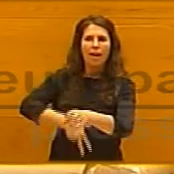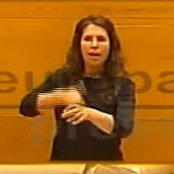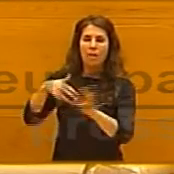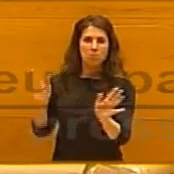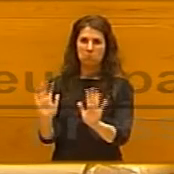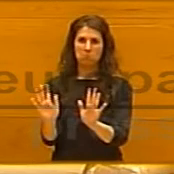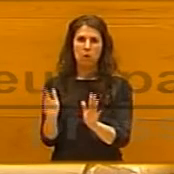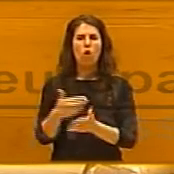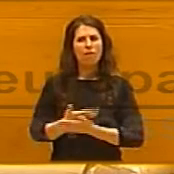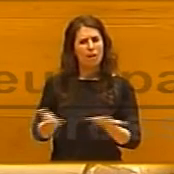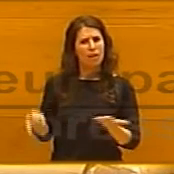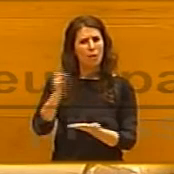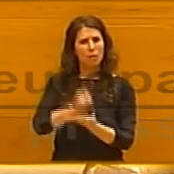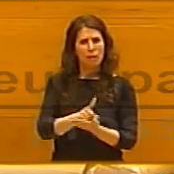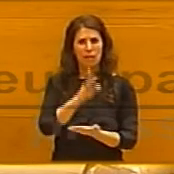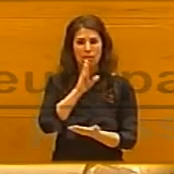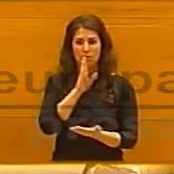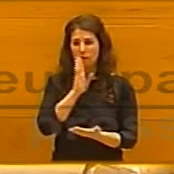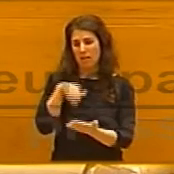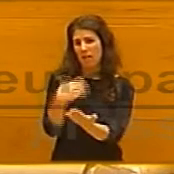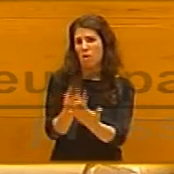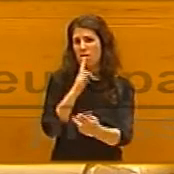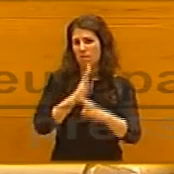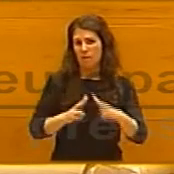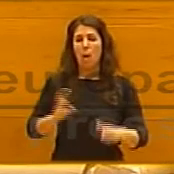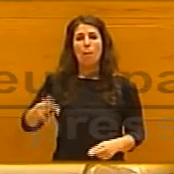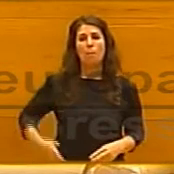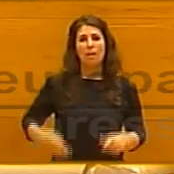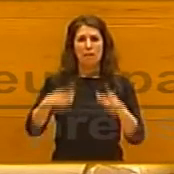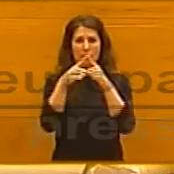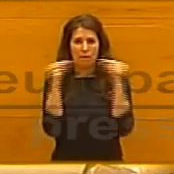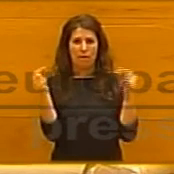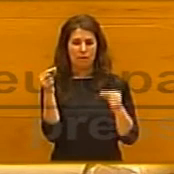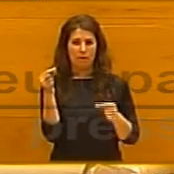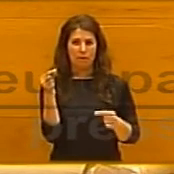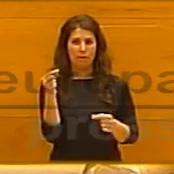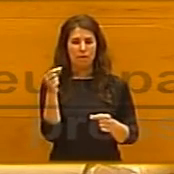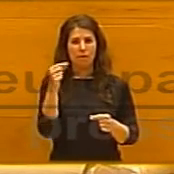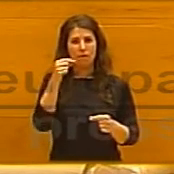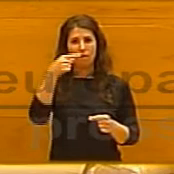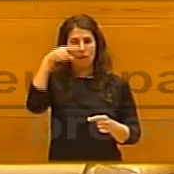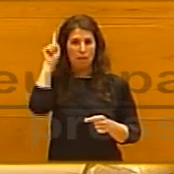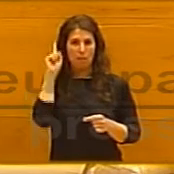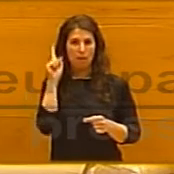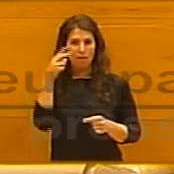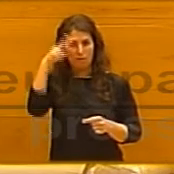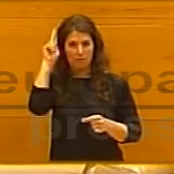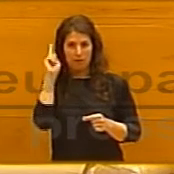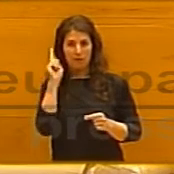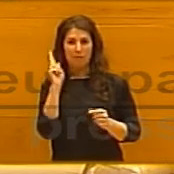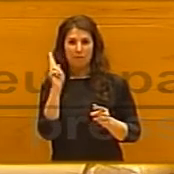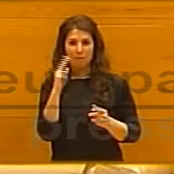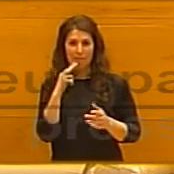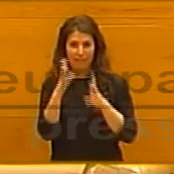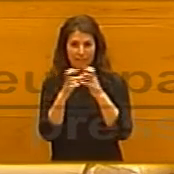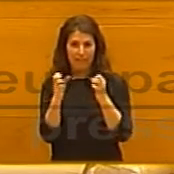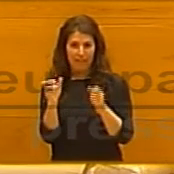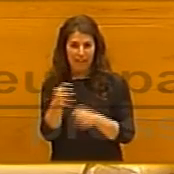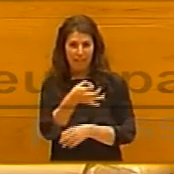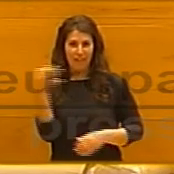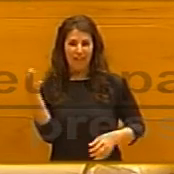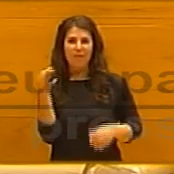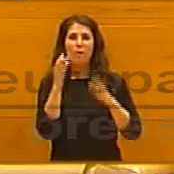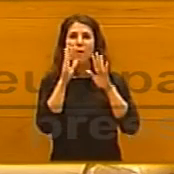monarca, el hasta ahora Príncipe Felipe. Le deseamos suerte y acierto. En este sentido, queremos